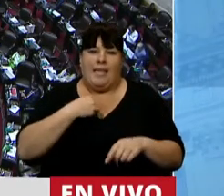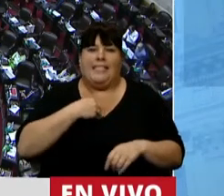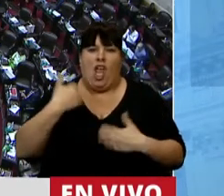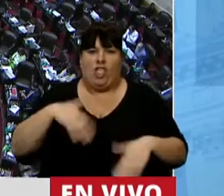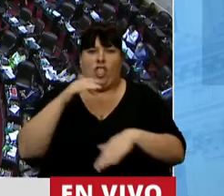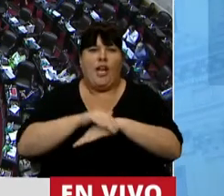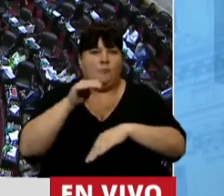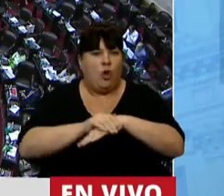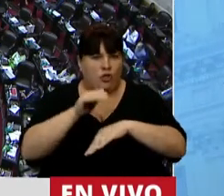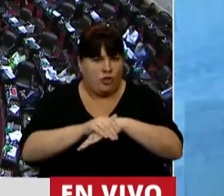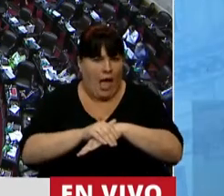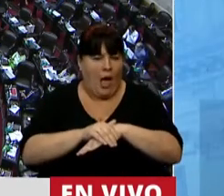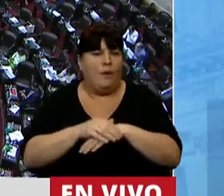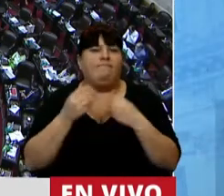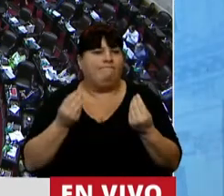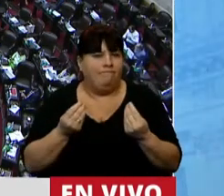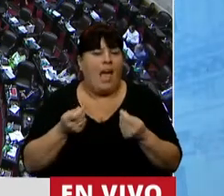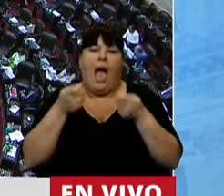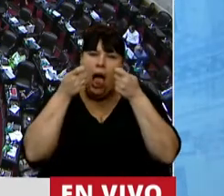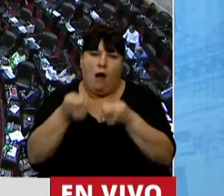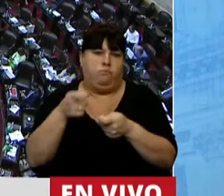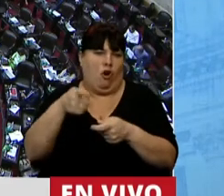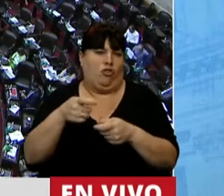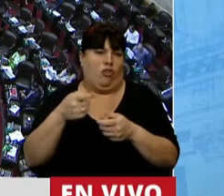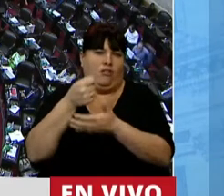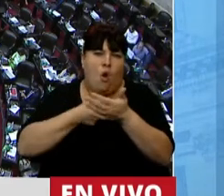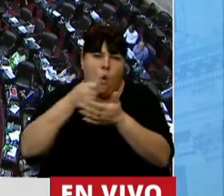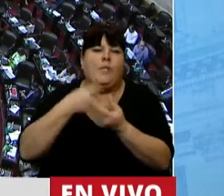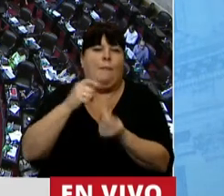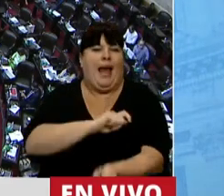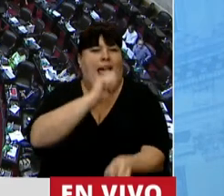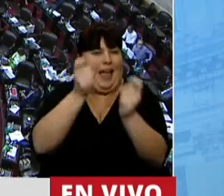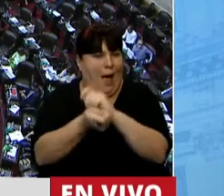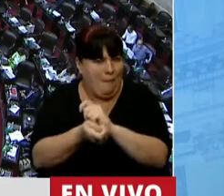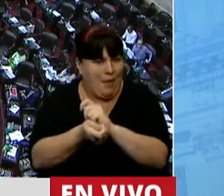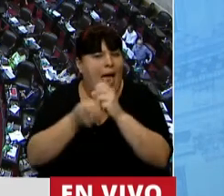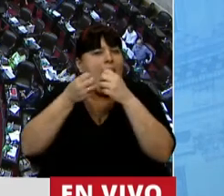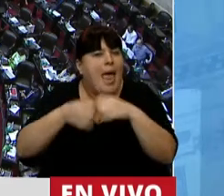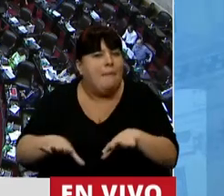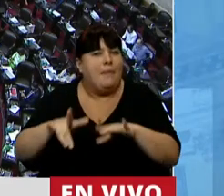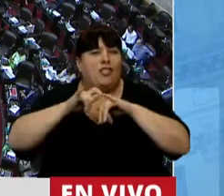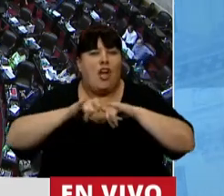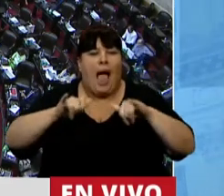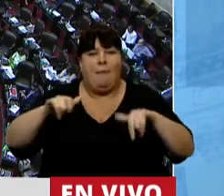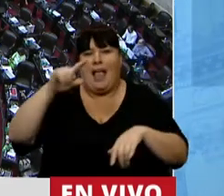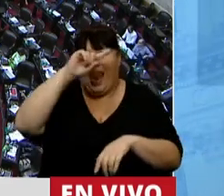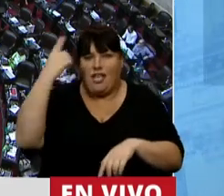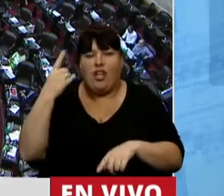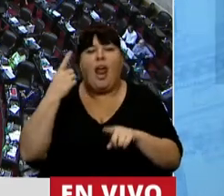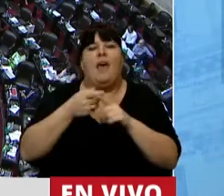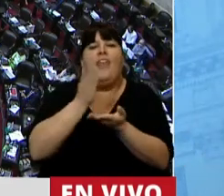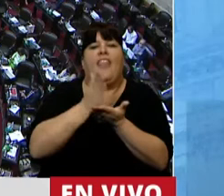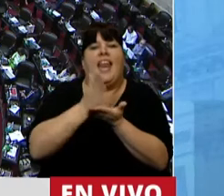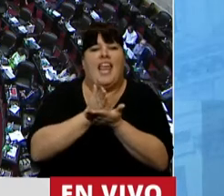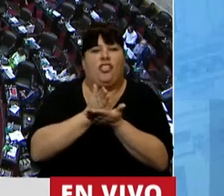responsabilidad, que es acompañar esa fuerza transformadora que comenzó la campaña nacional por el